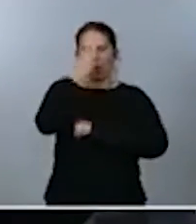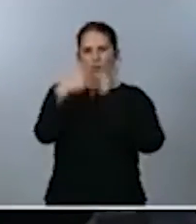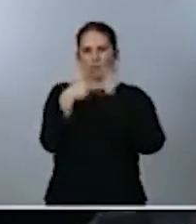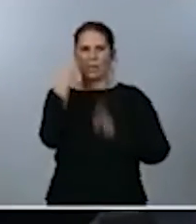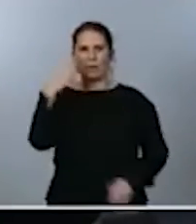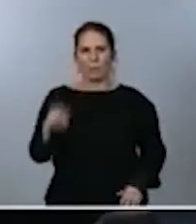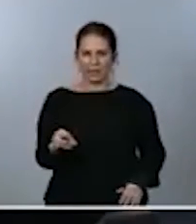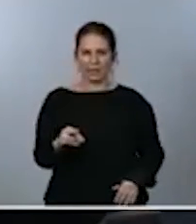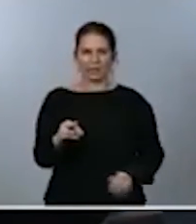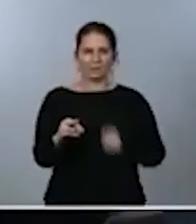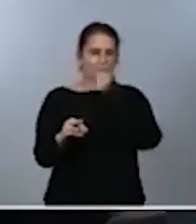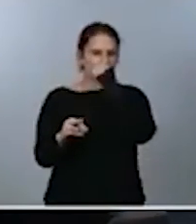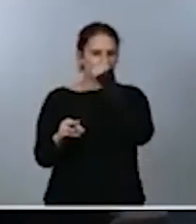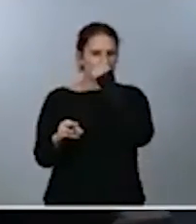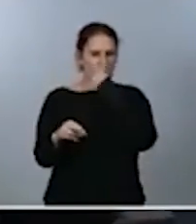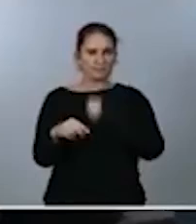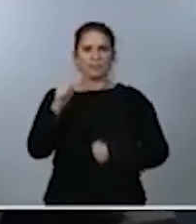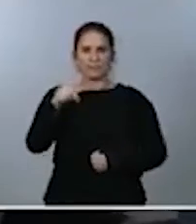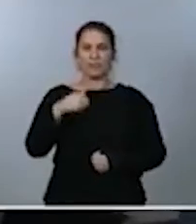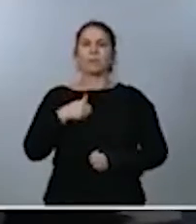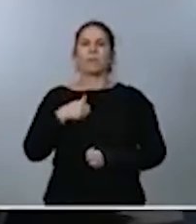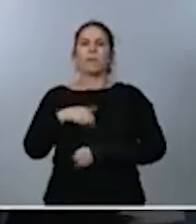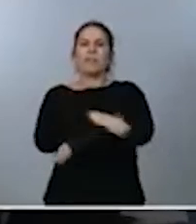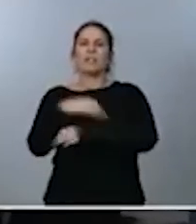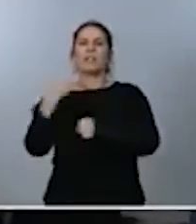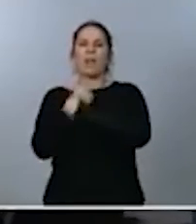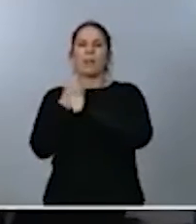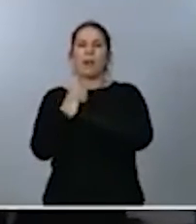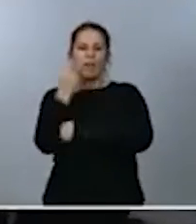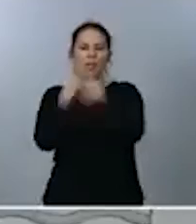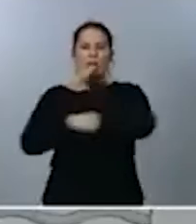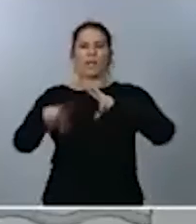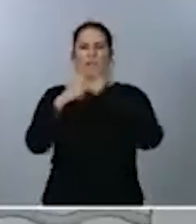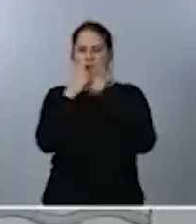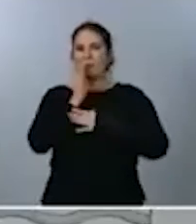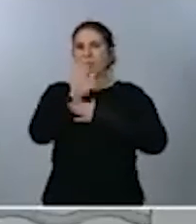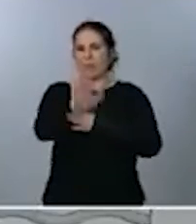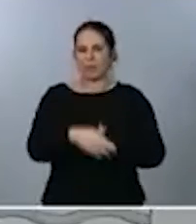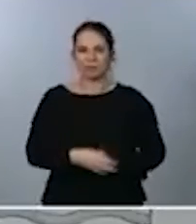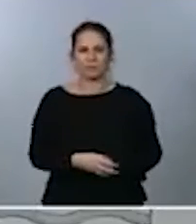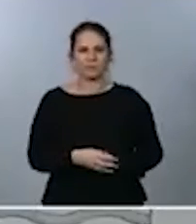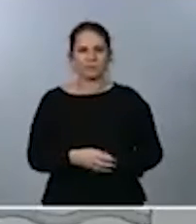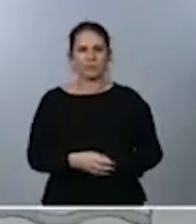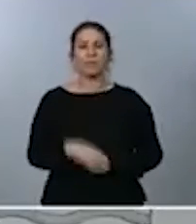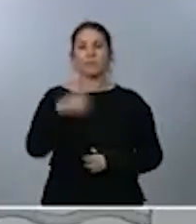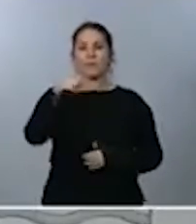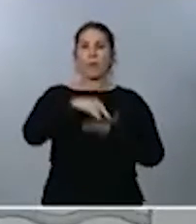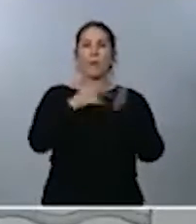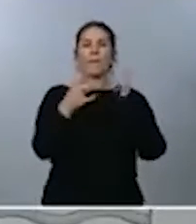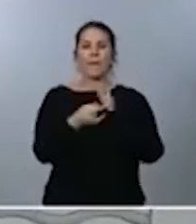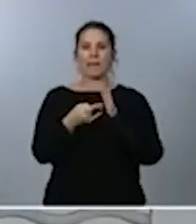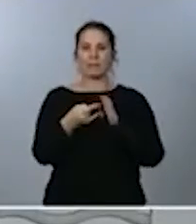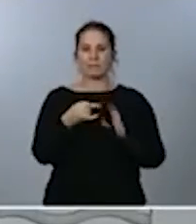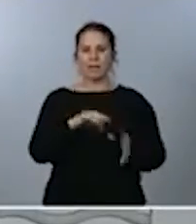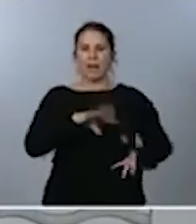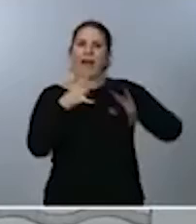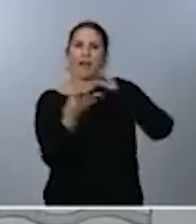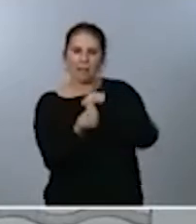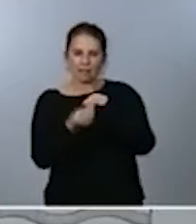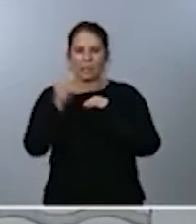presentado por el Ministerio de Trabajo y Economía Social. Se trata de un plan que se ha adaptado, se ha reformulado